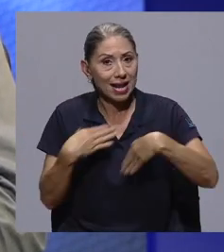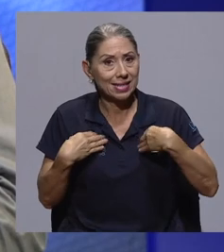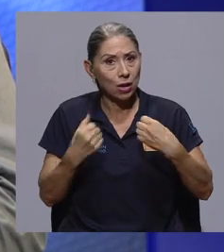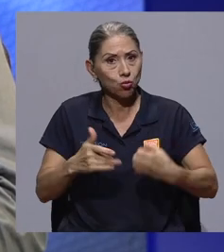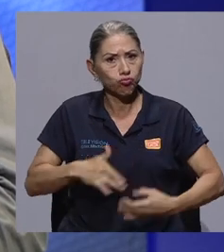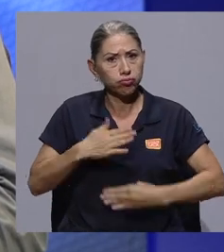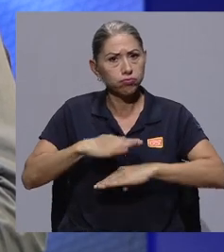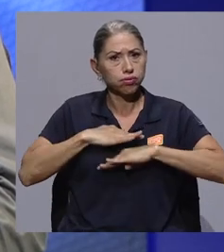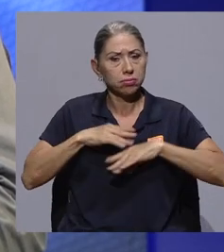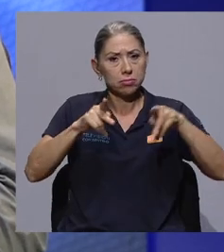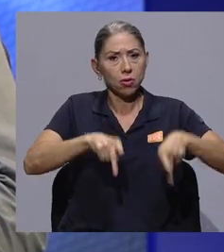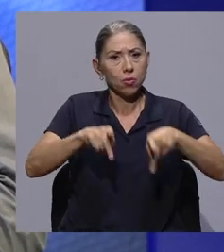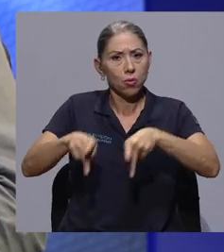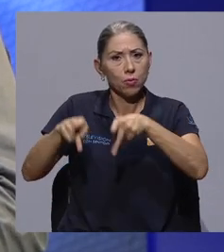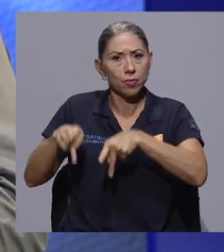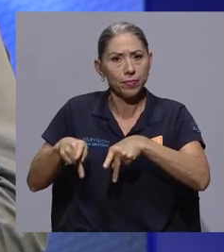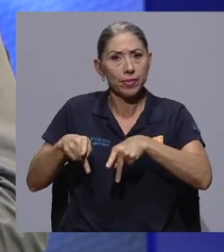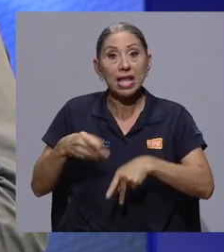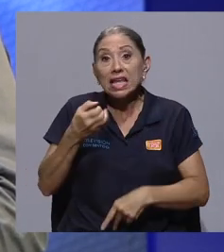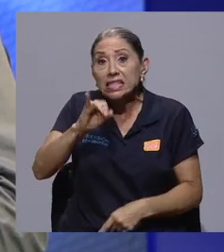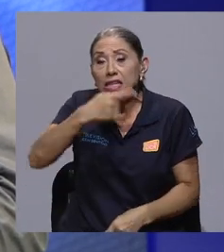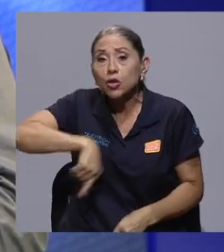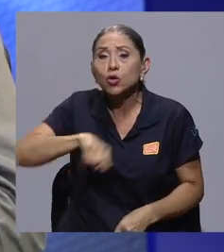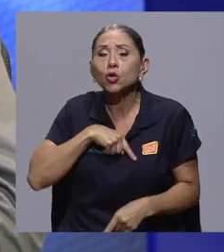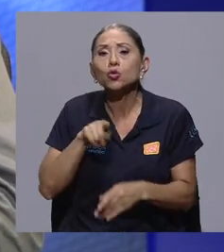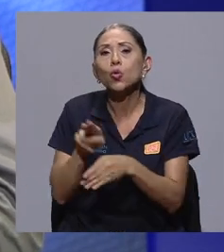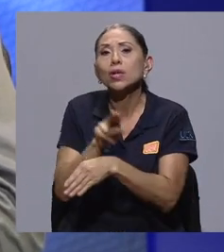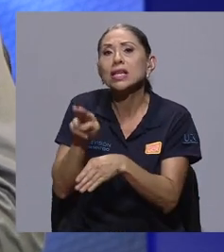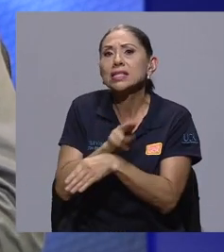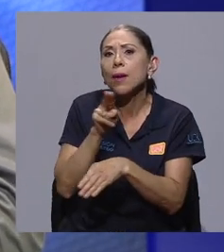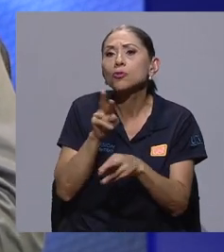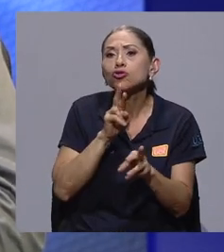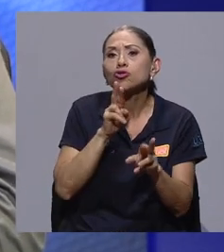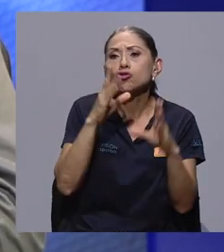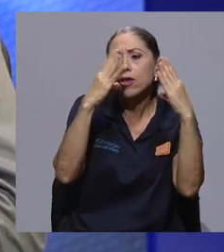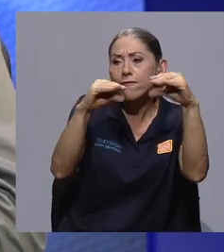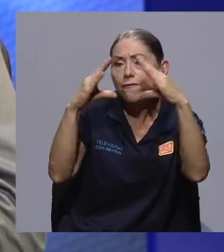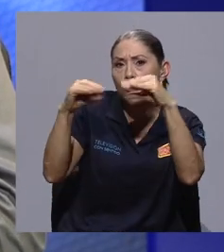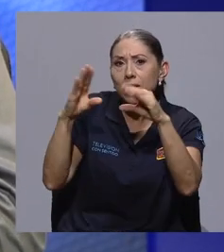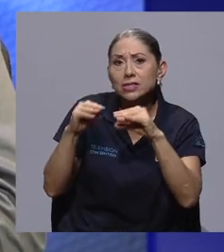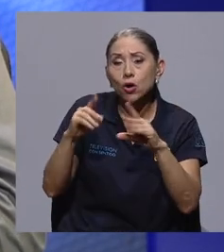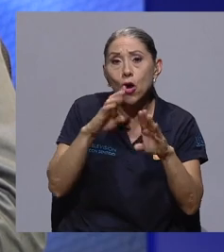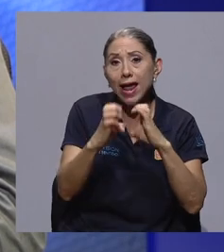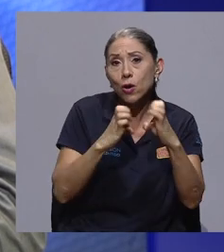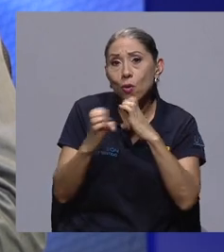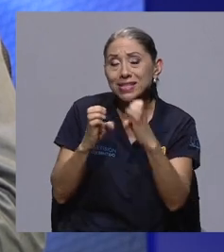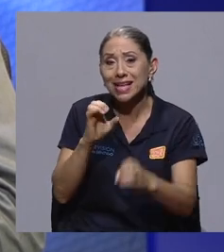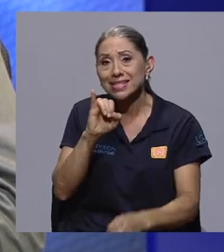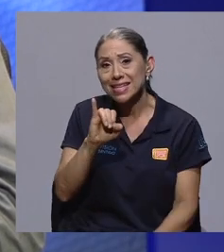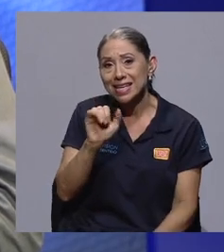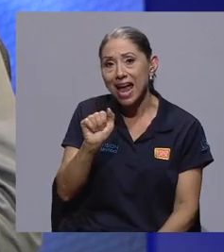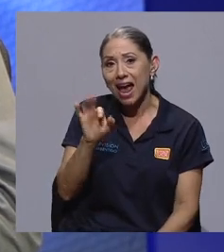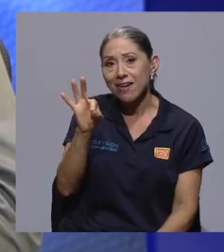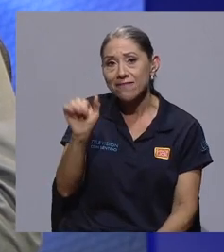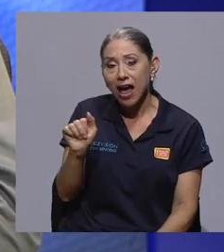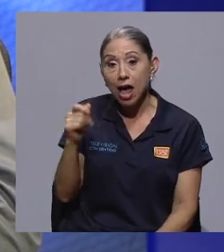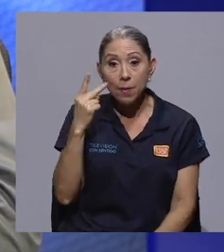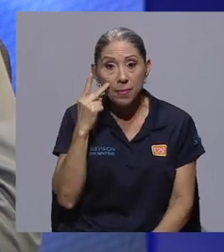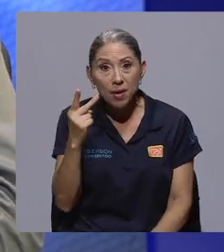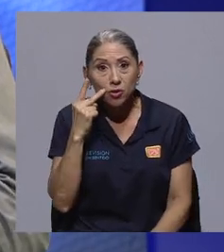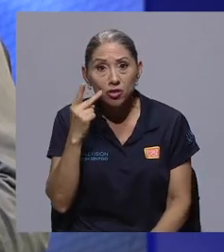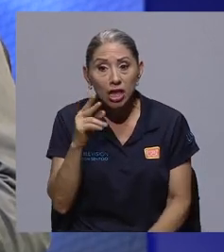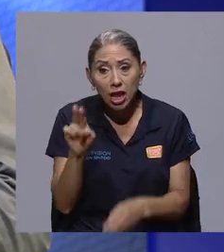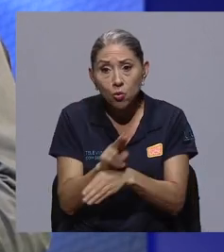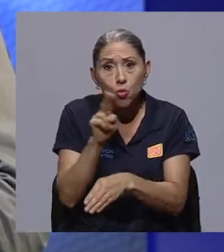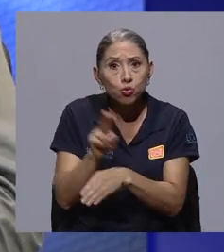el bienestar de la humanidad. Y ese es en el momento en que si utilizamos indicadores, por ejemplo, de las encuestas que realiza el IAFA, vemos que el